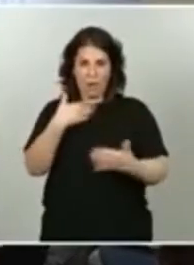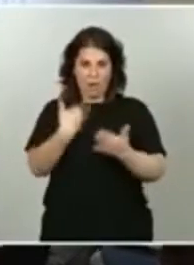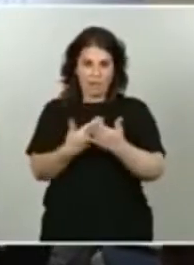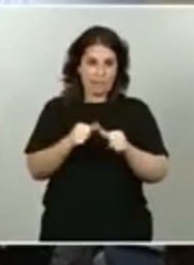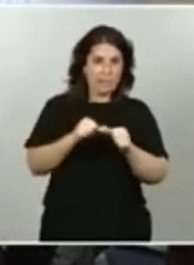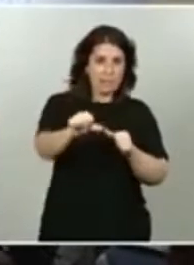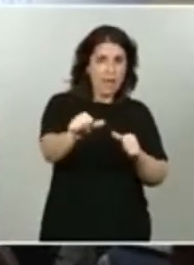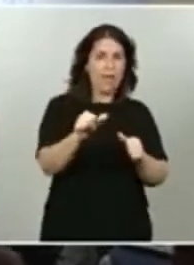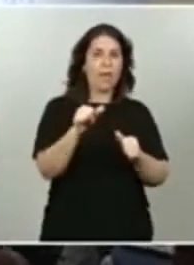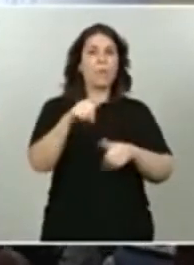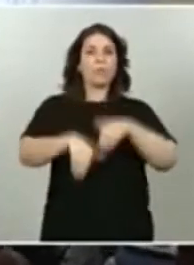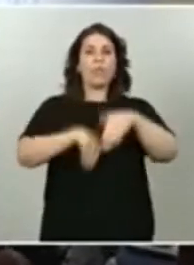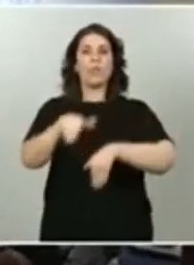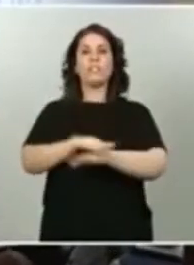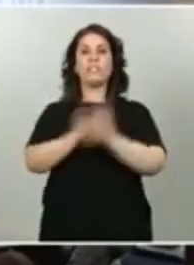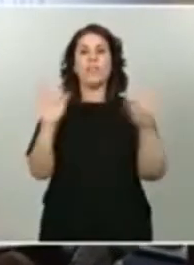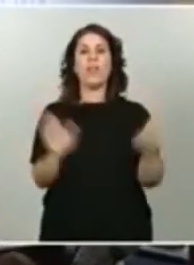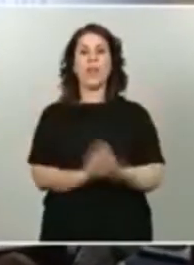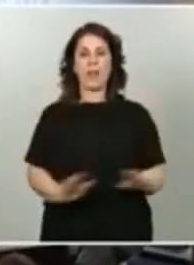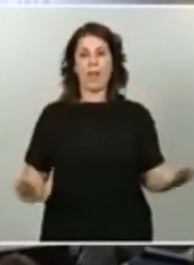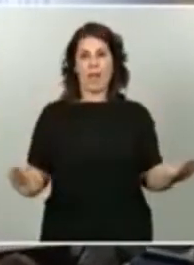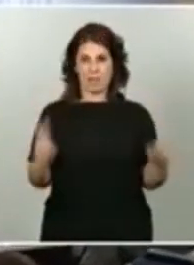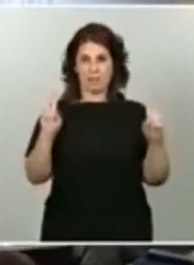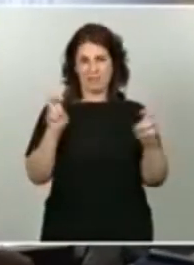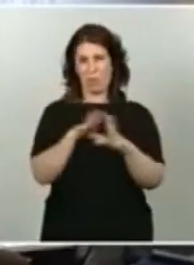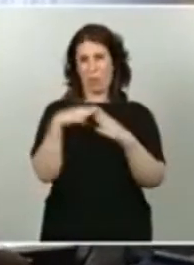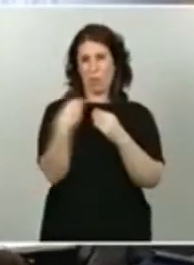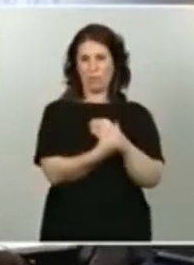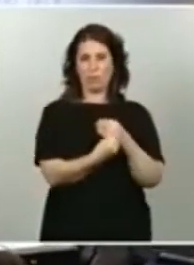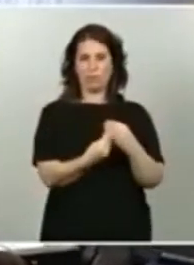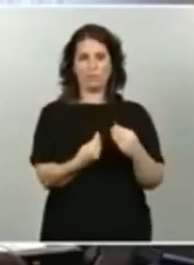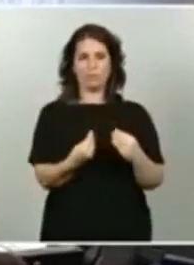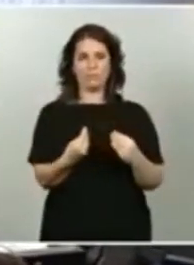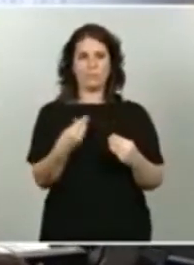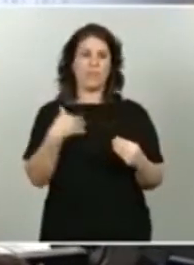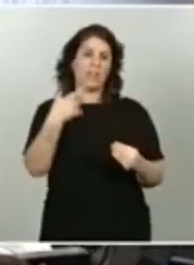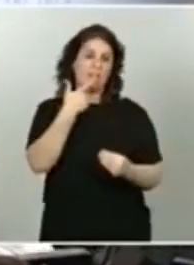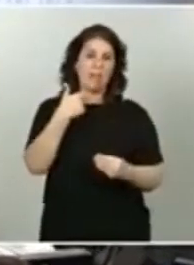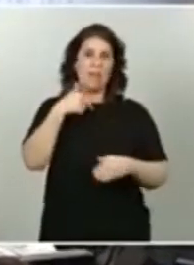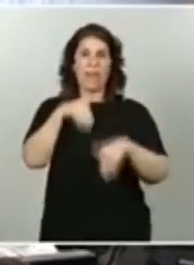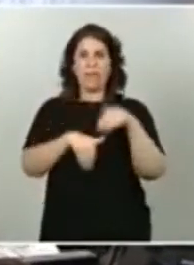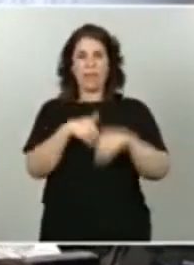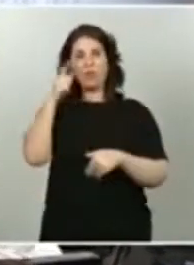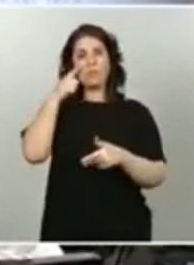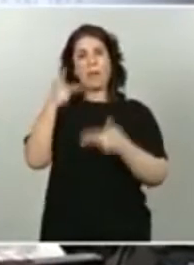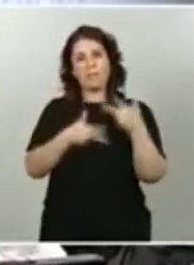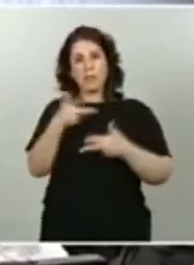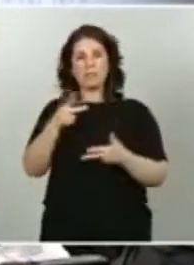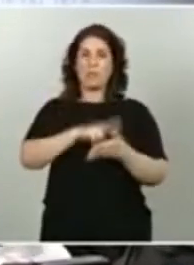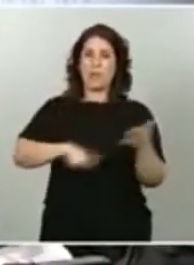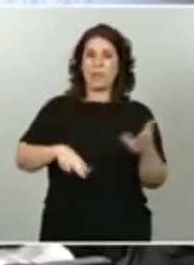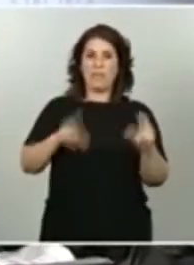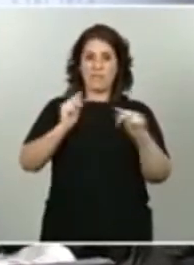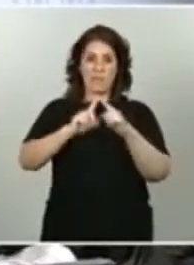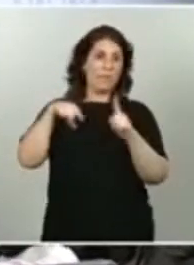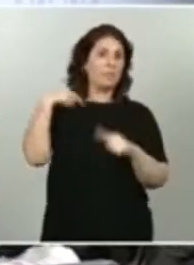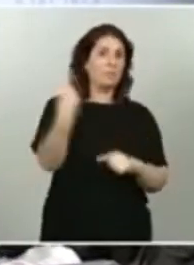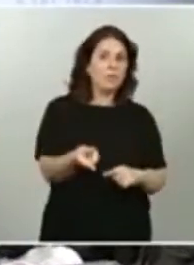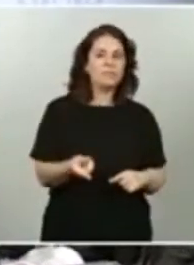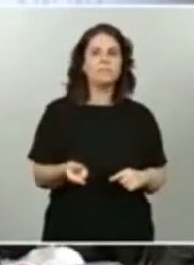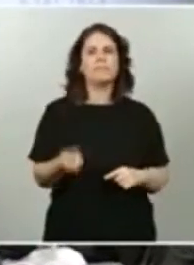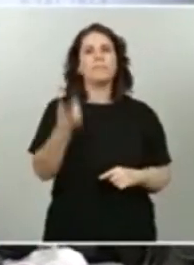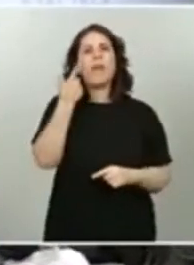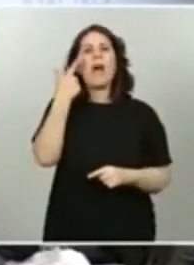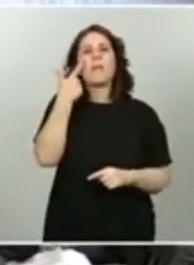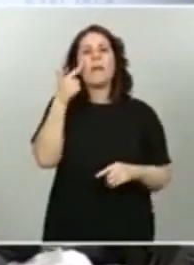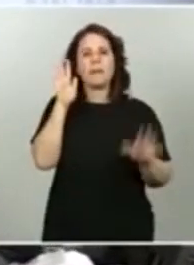votaciones finales sobre los documentos, una vez que pasen las elecciones, en el País Vasco y en Galicia, se reconsidere la oposición